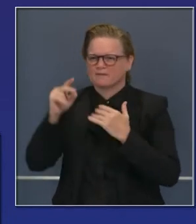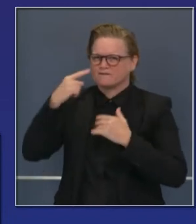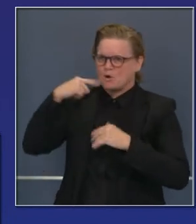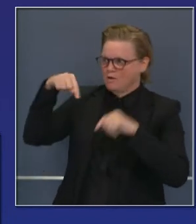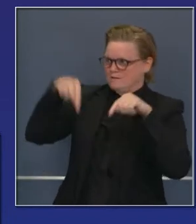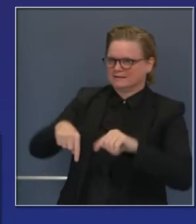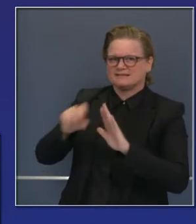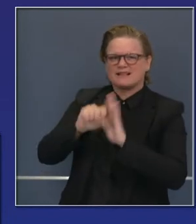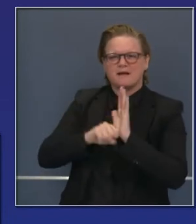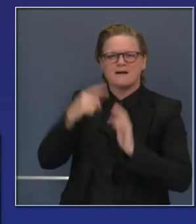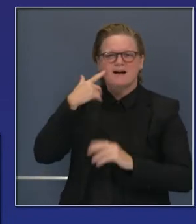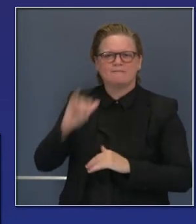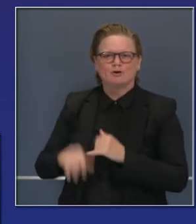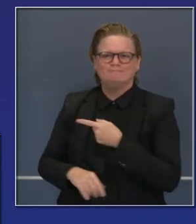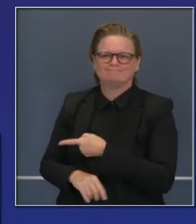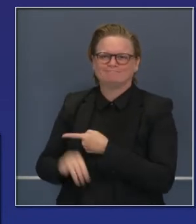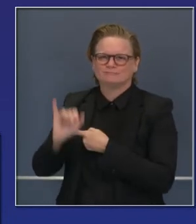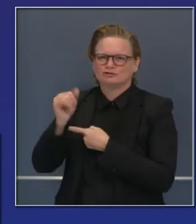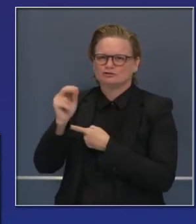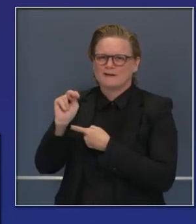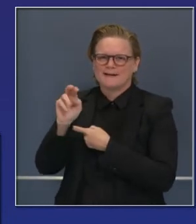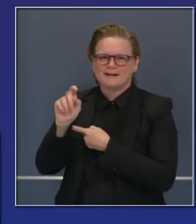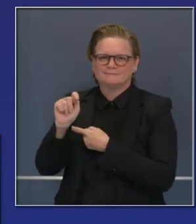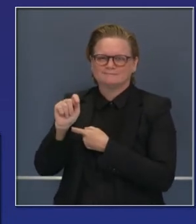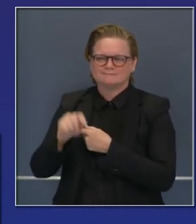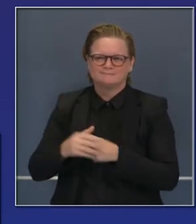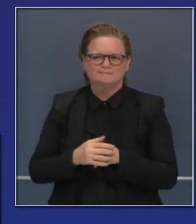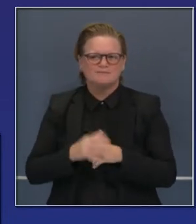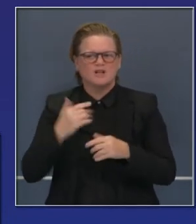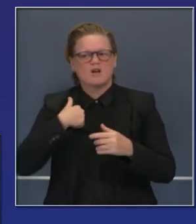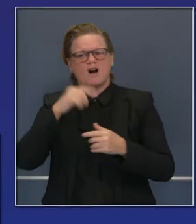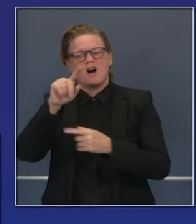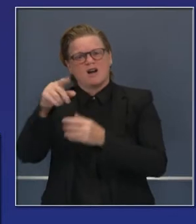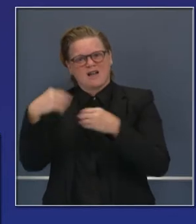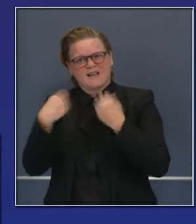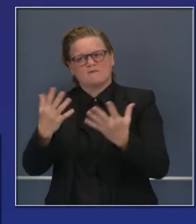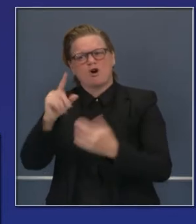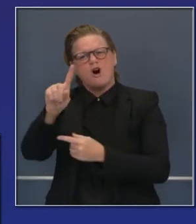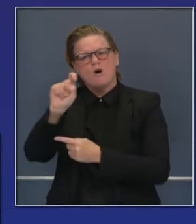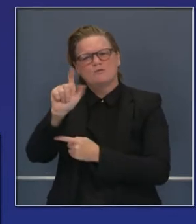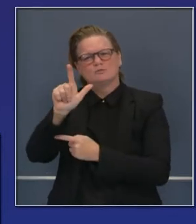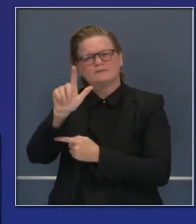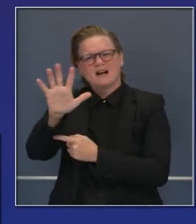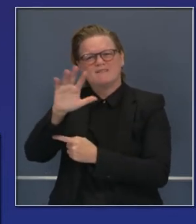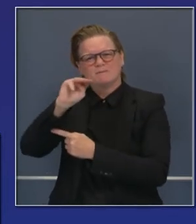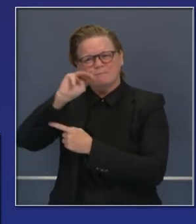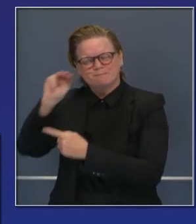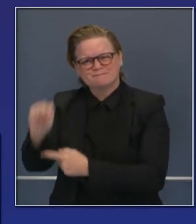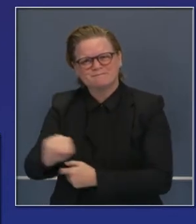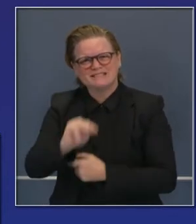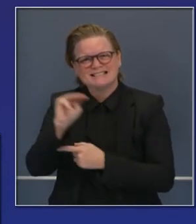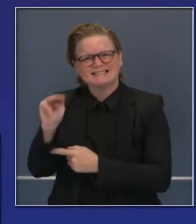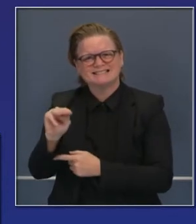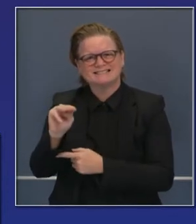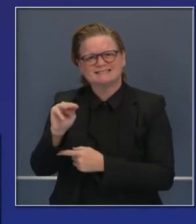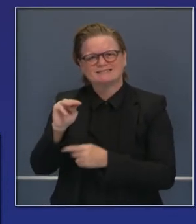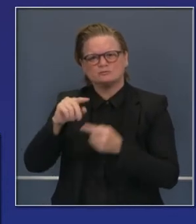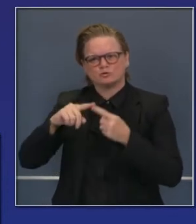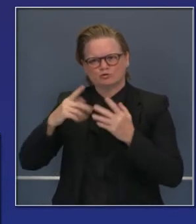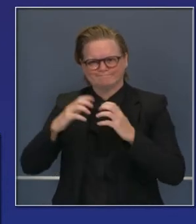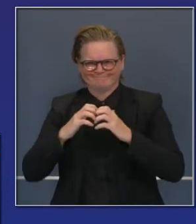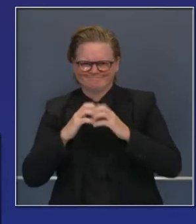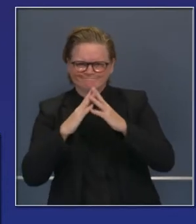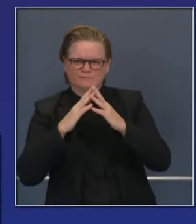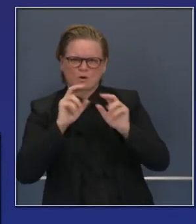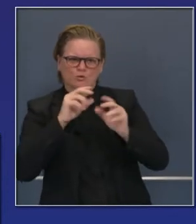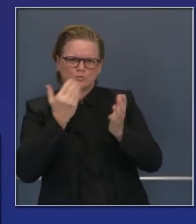programa de inmediato generó muchísimo apoyo. La idea es de dar 125 millones de dólares. Queremos aprovechar estos dólares. Ya